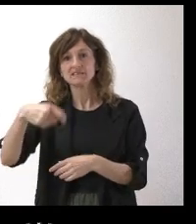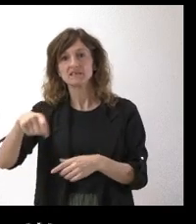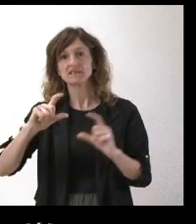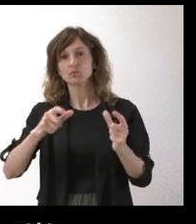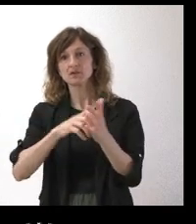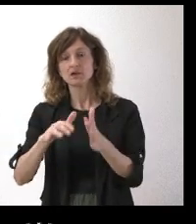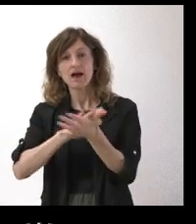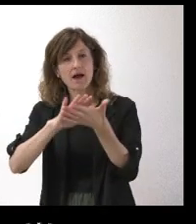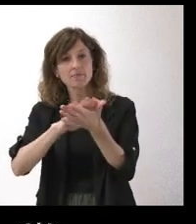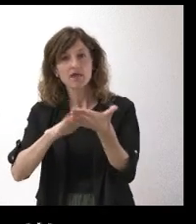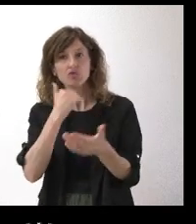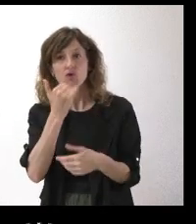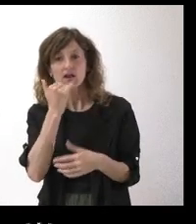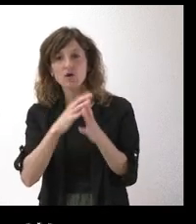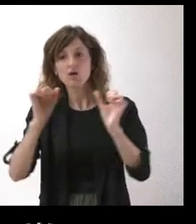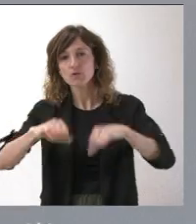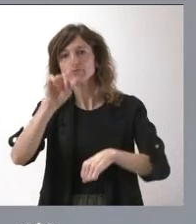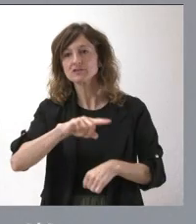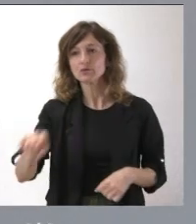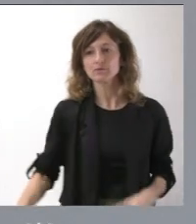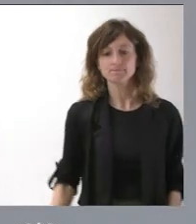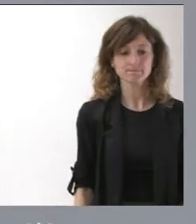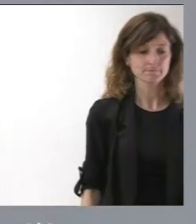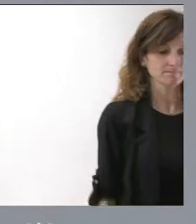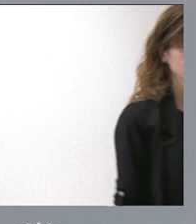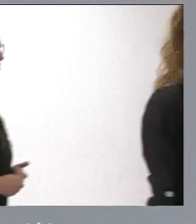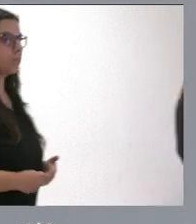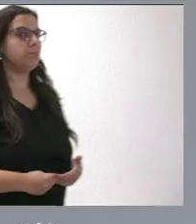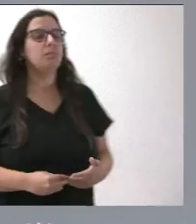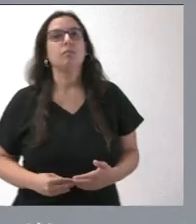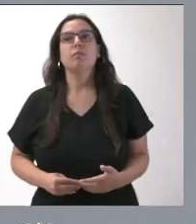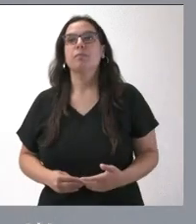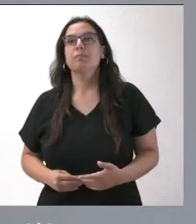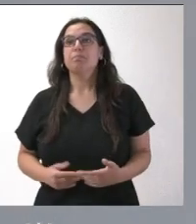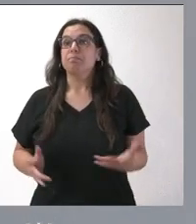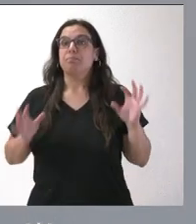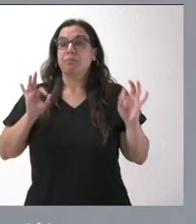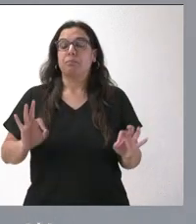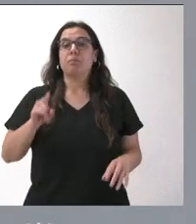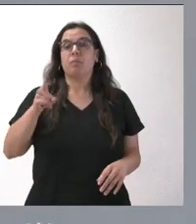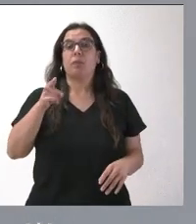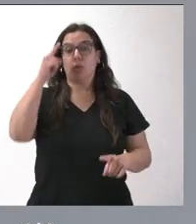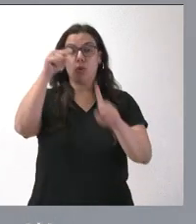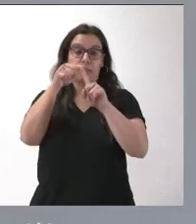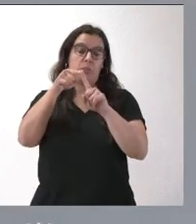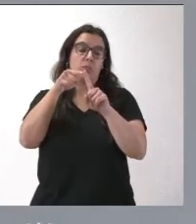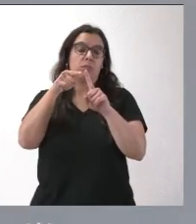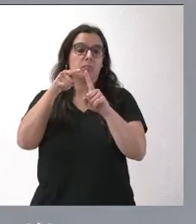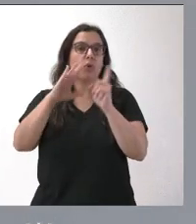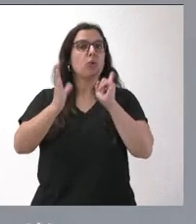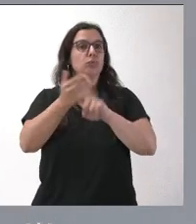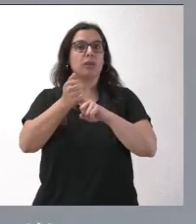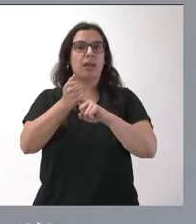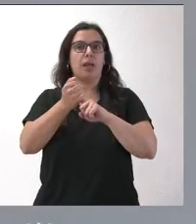Junta. No sé si ha comentado algo, si ha llegado a acuerdo. Sí, efectivamente, estamos trabajando en esa dirección. Como usted comenta, el objetivo es alcanzar el más